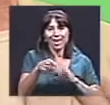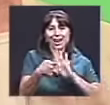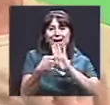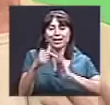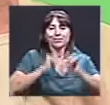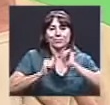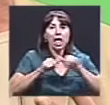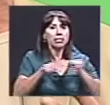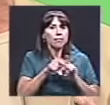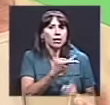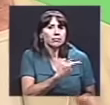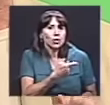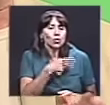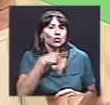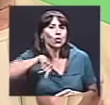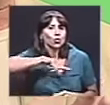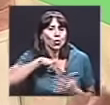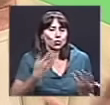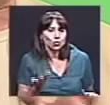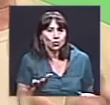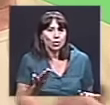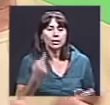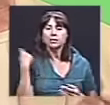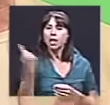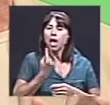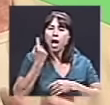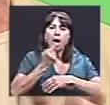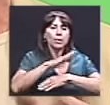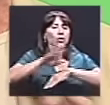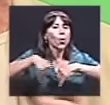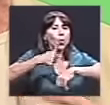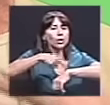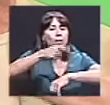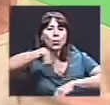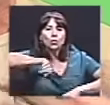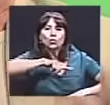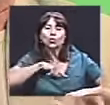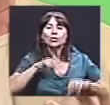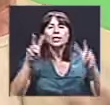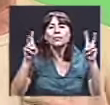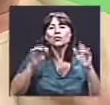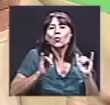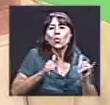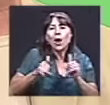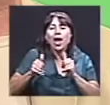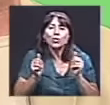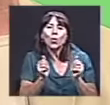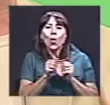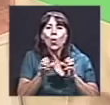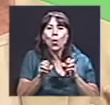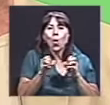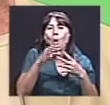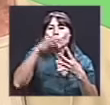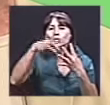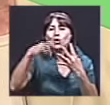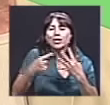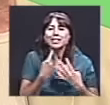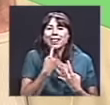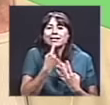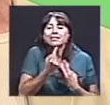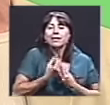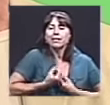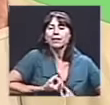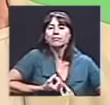entre nosotros. Todo el tiempo estamos jugando con nuestras opciones de decir cosas con todo el cuerpo